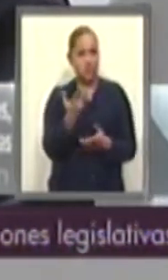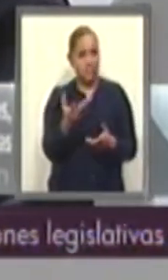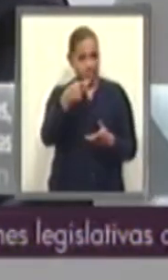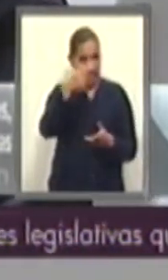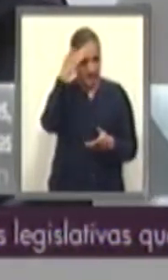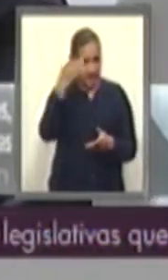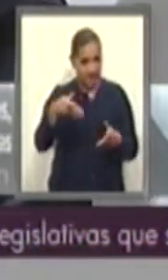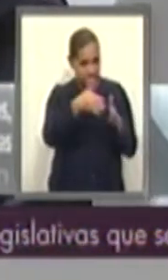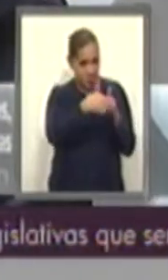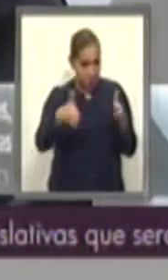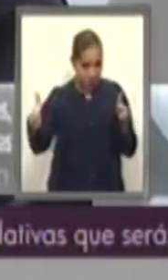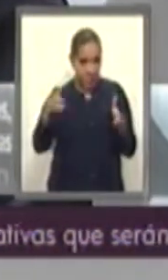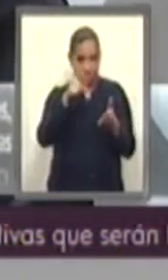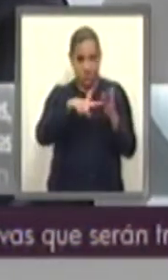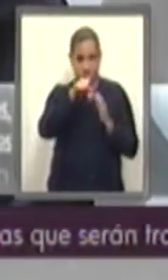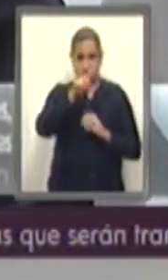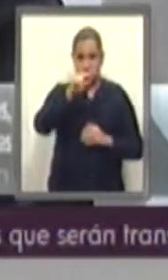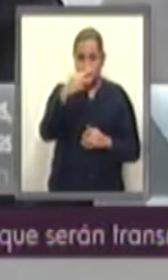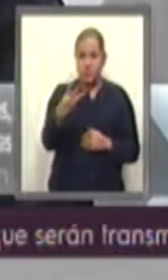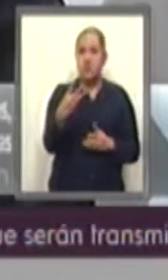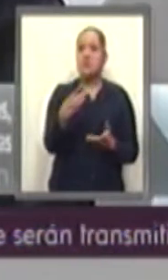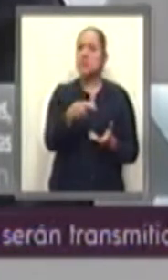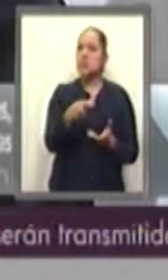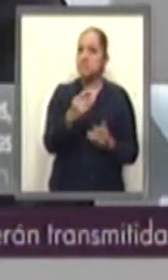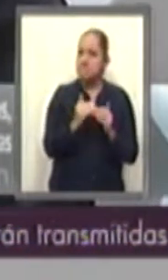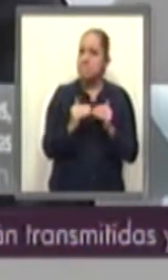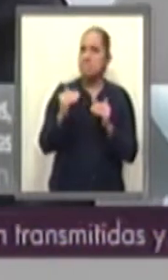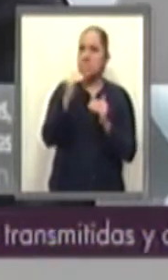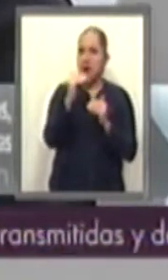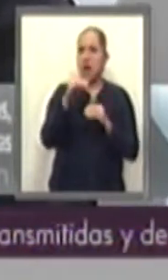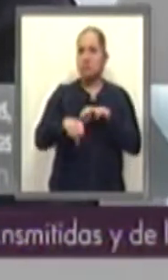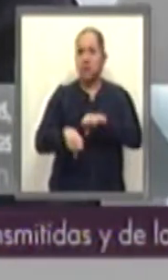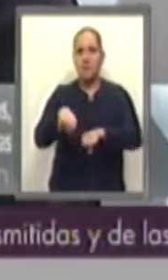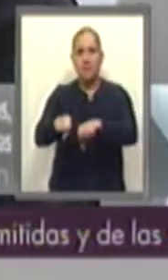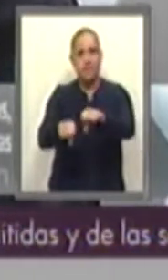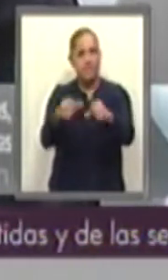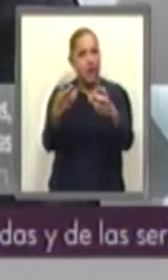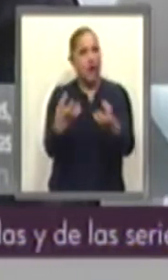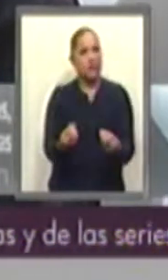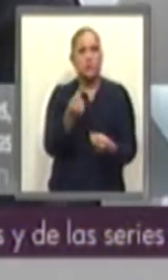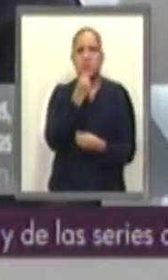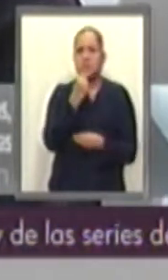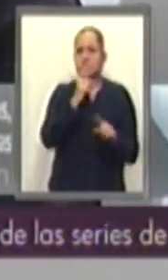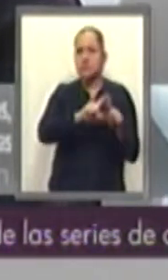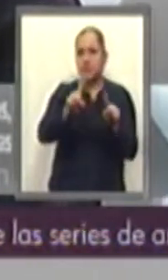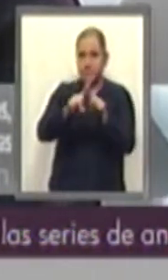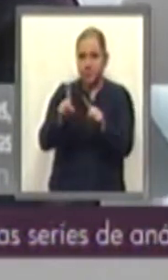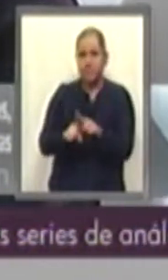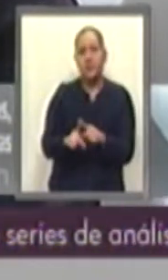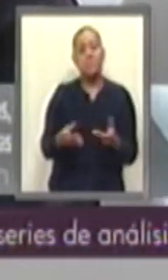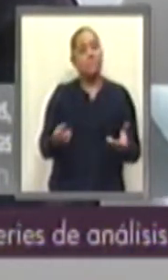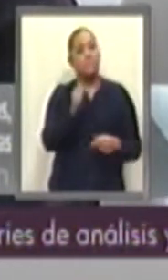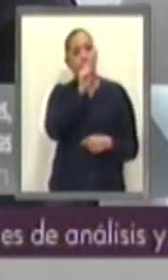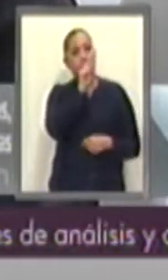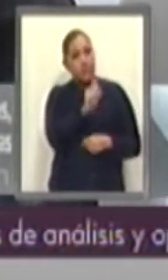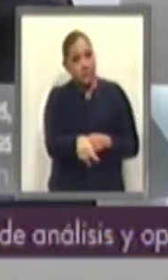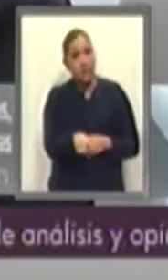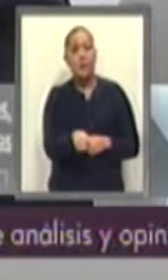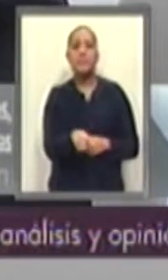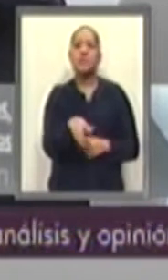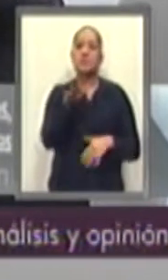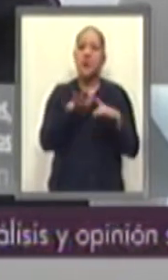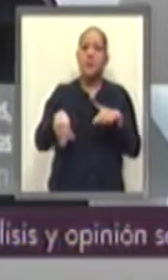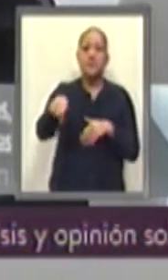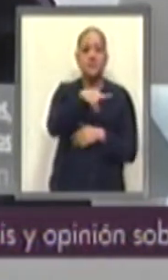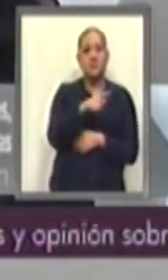periodo donde hubo un incremento en las detenciones de menores de edad. Por otro lado, el aumento en el consumo de algún